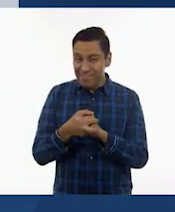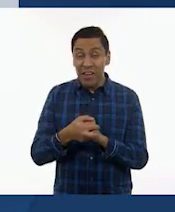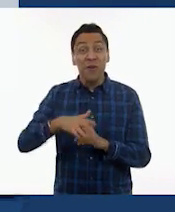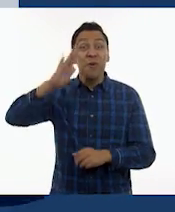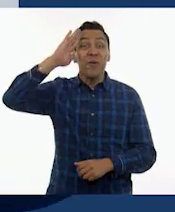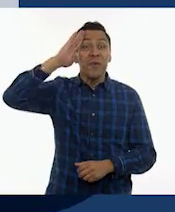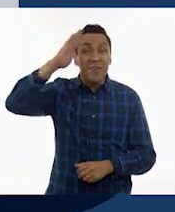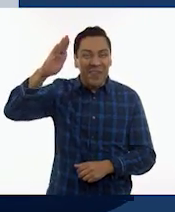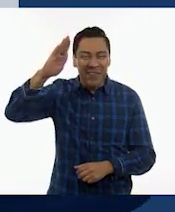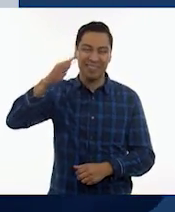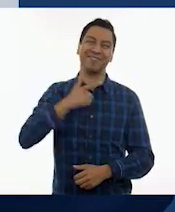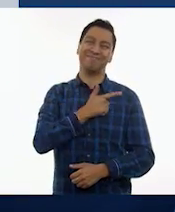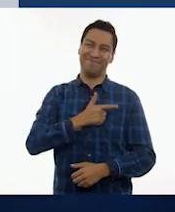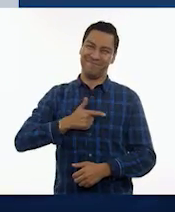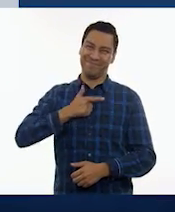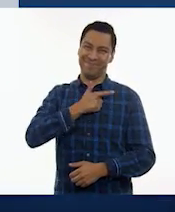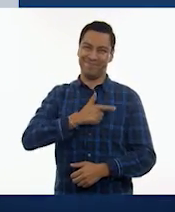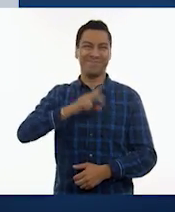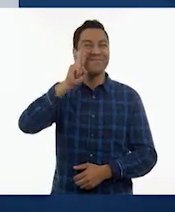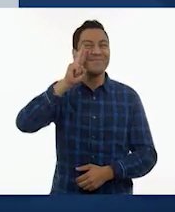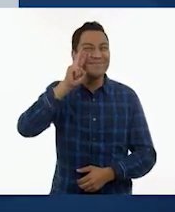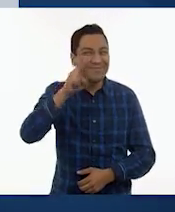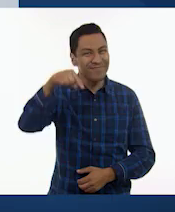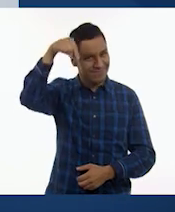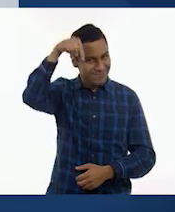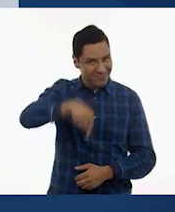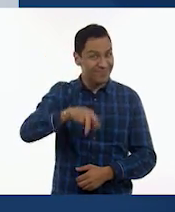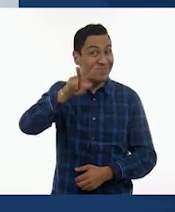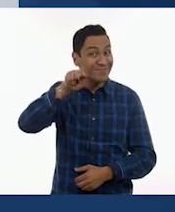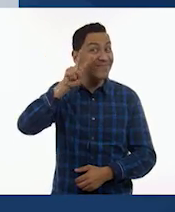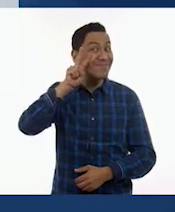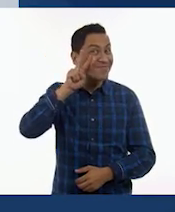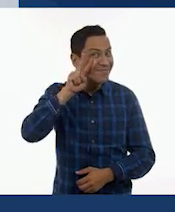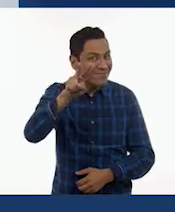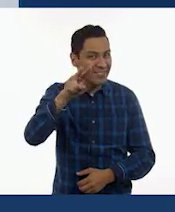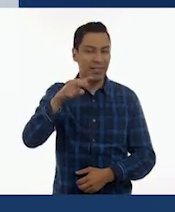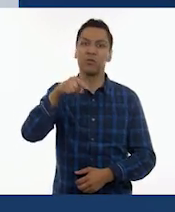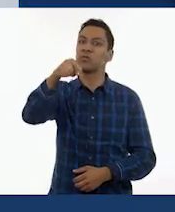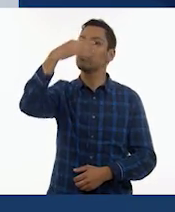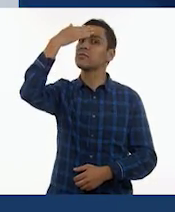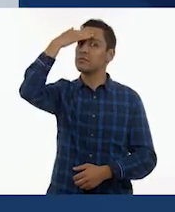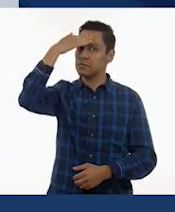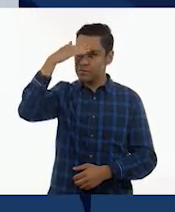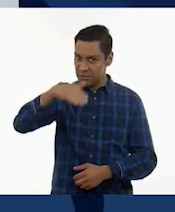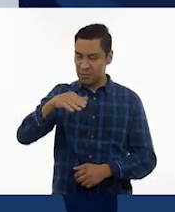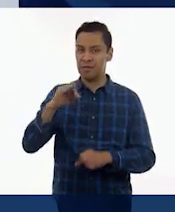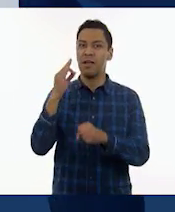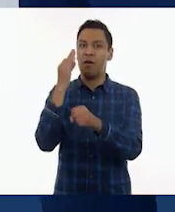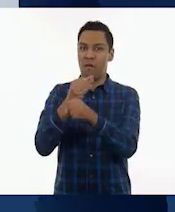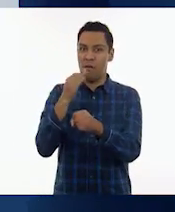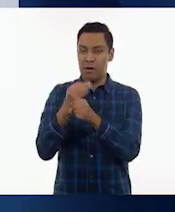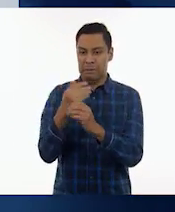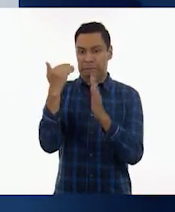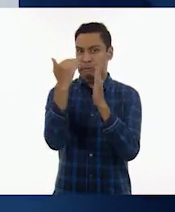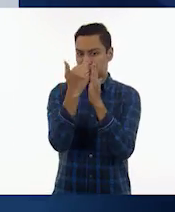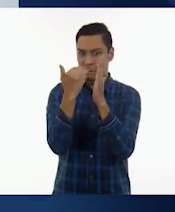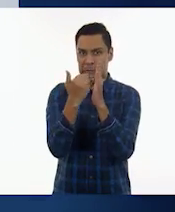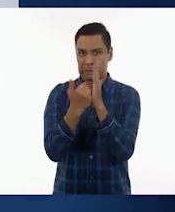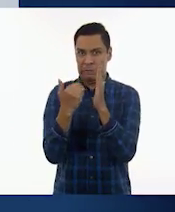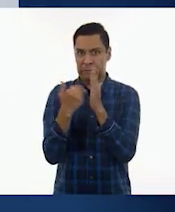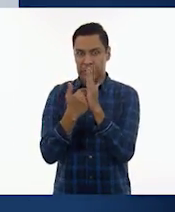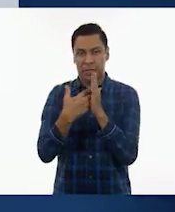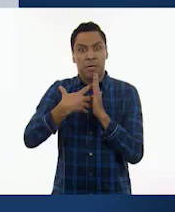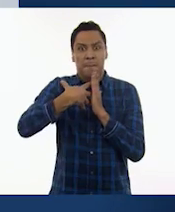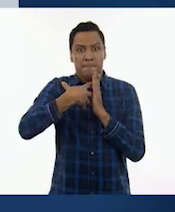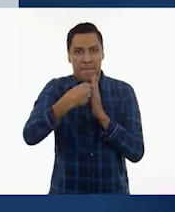¡Hola! ¡Qué bueno verlas y verlos por aquí! Ya saben que continuamos con las medidas para no contagiarnos.